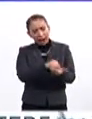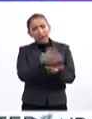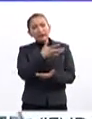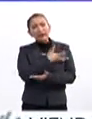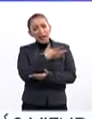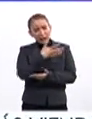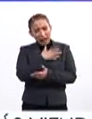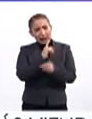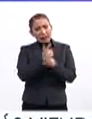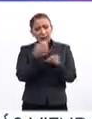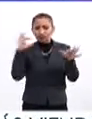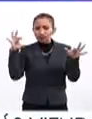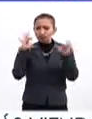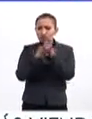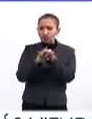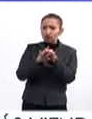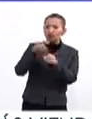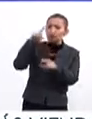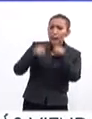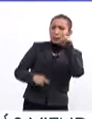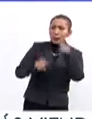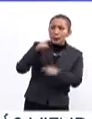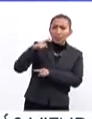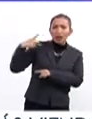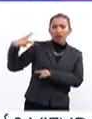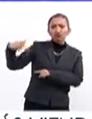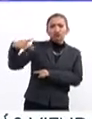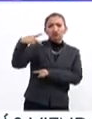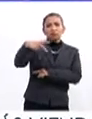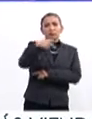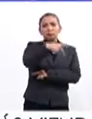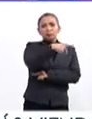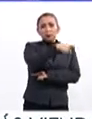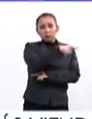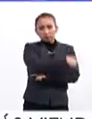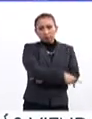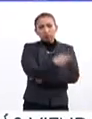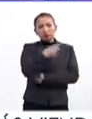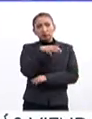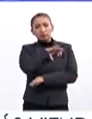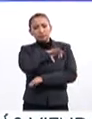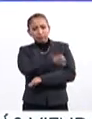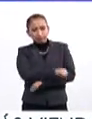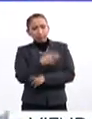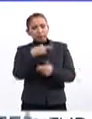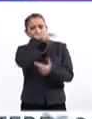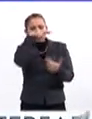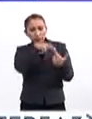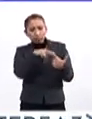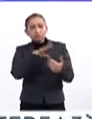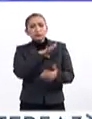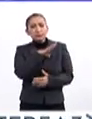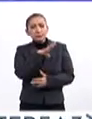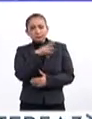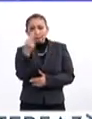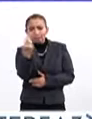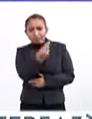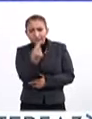van a tener carreras acordes con la vocación de las regiones,